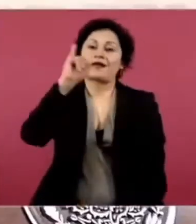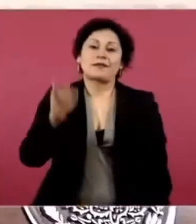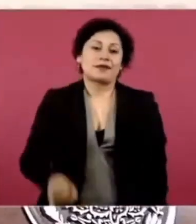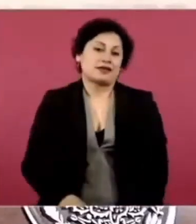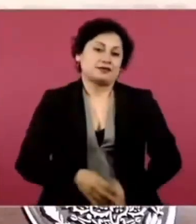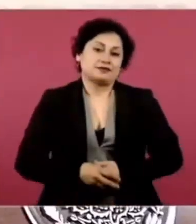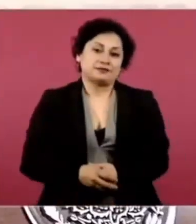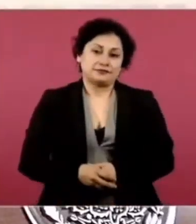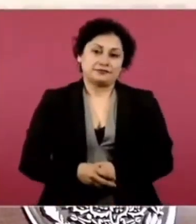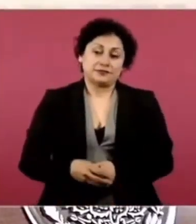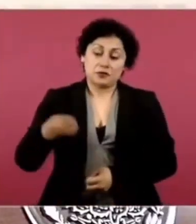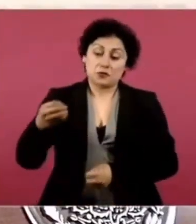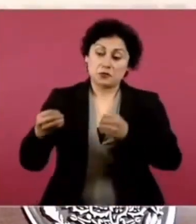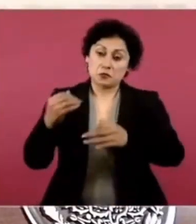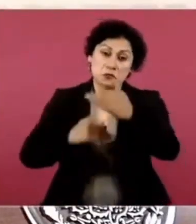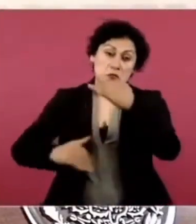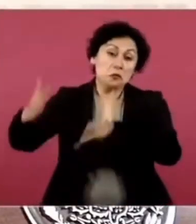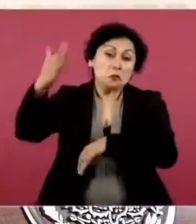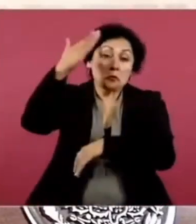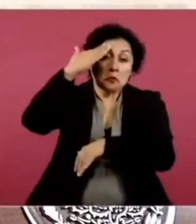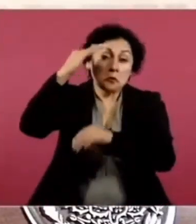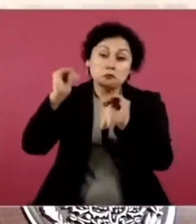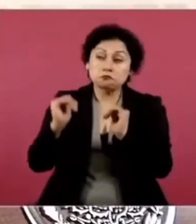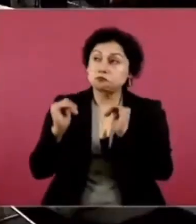magistrado, a un ministro.